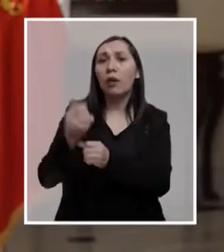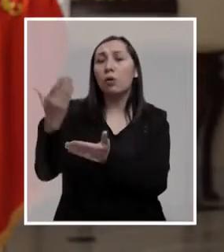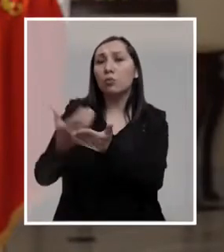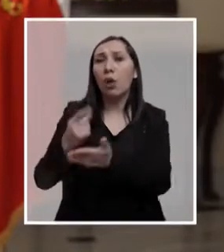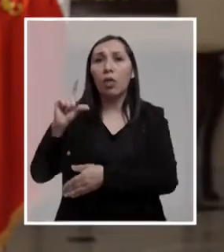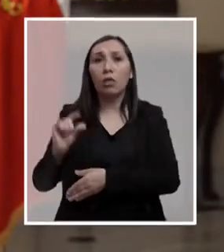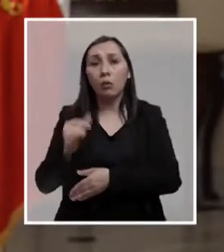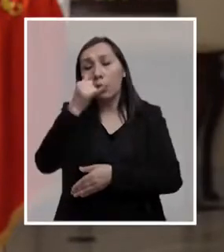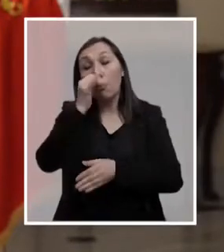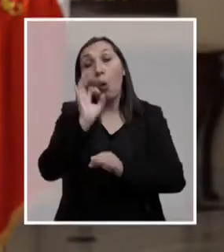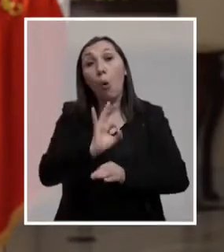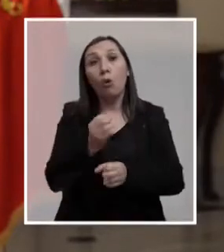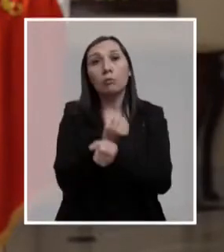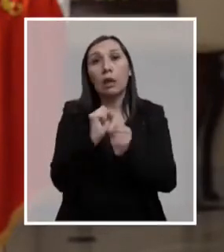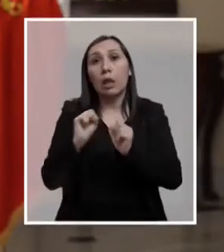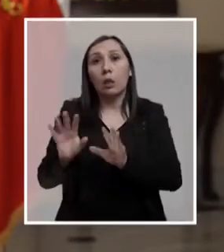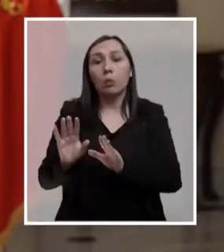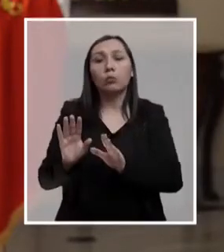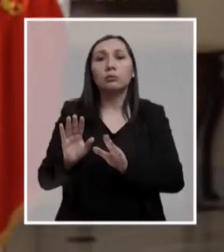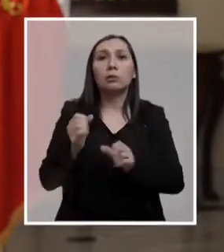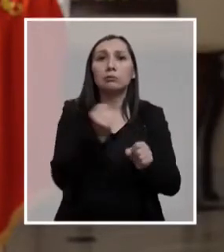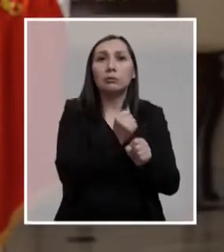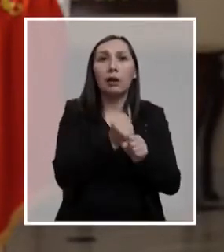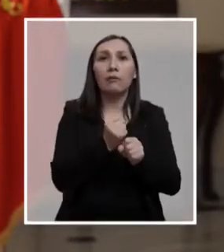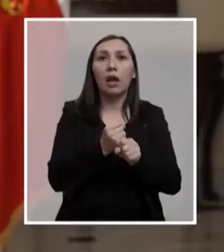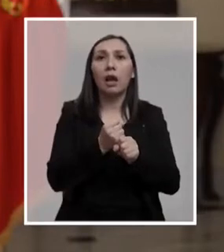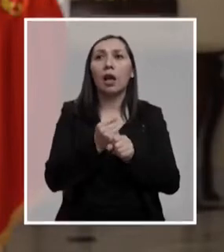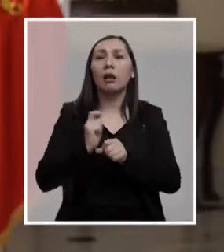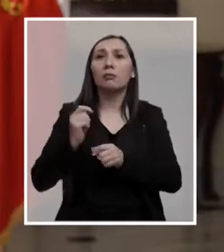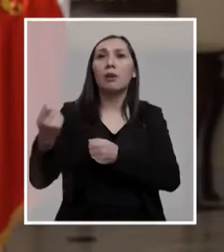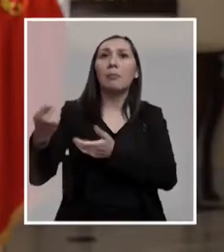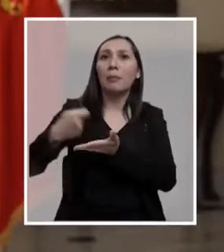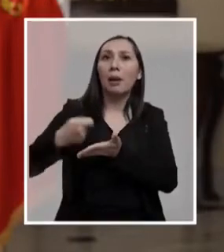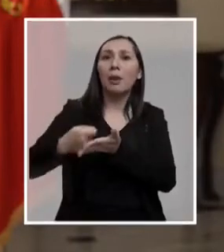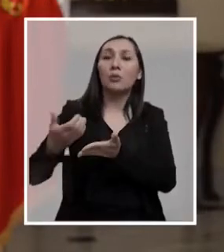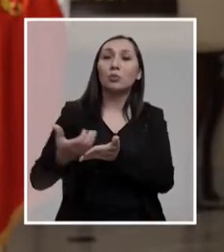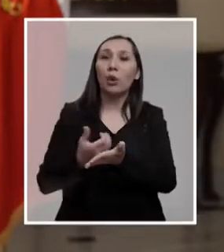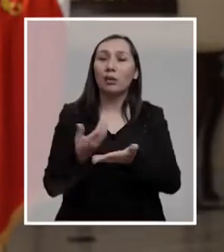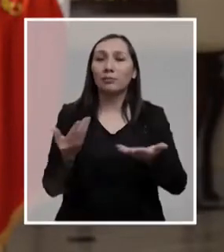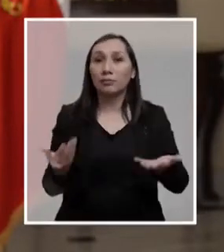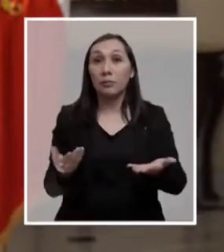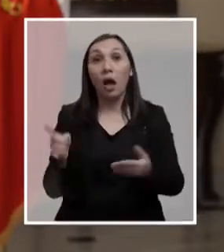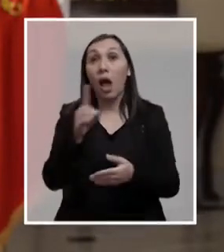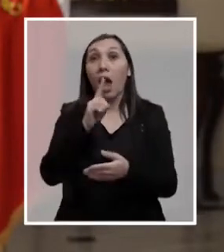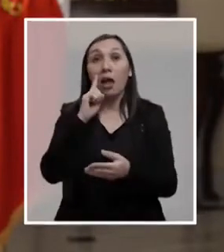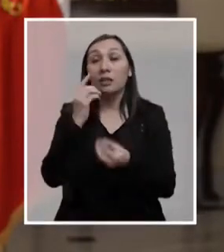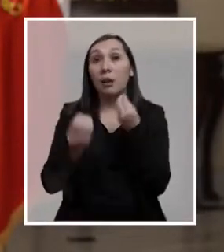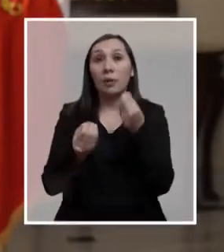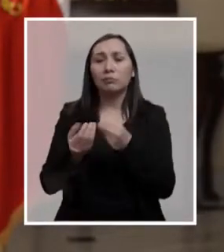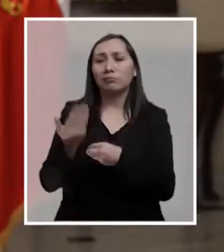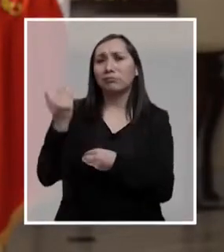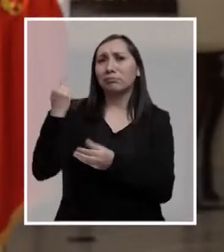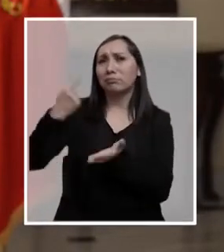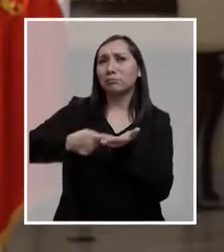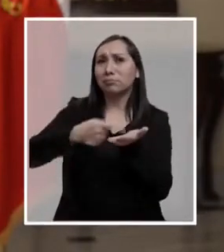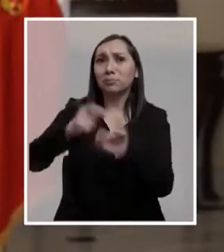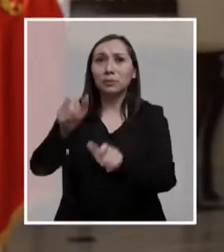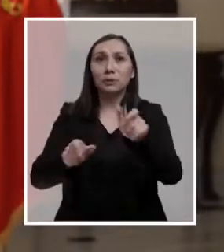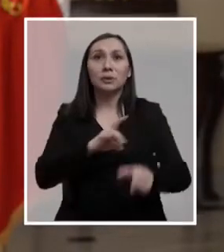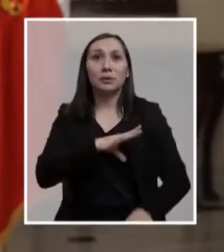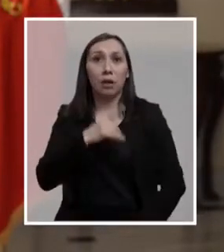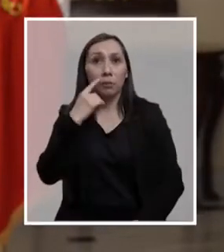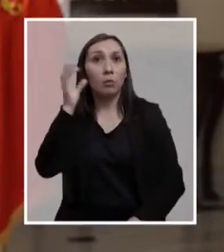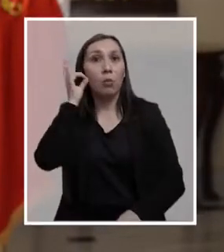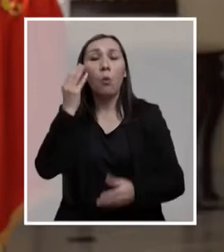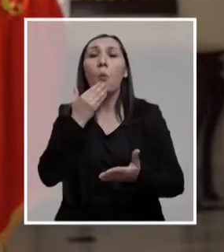o a dejar por un tiempo el mundo del trabajo remunerado. Así le pasó a miles de chilenos y chilenas